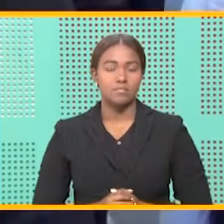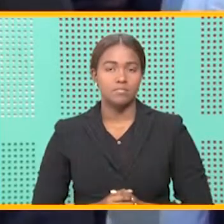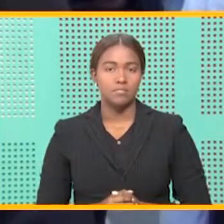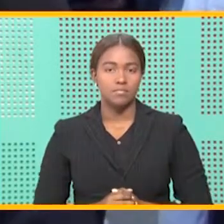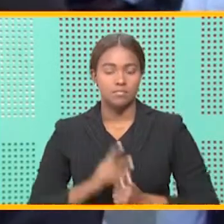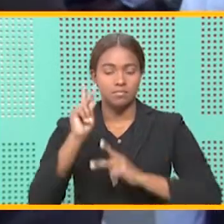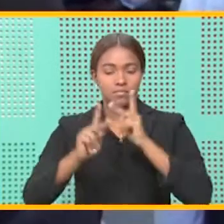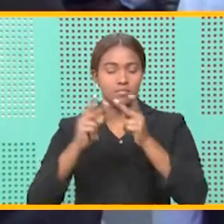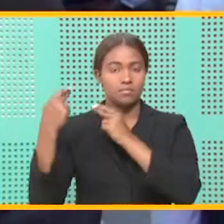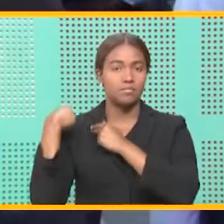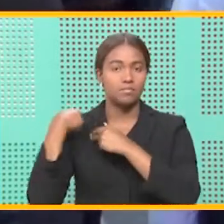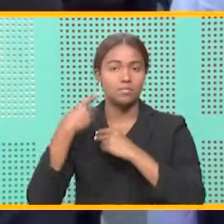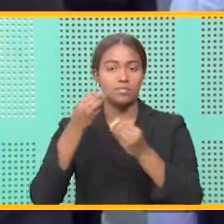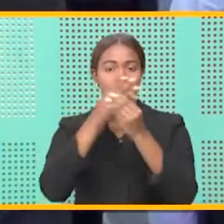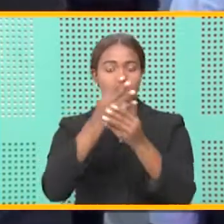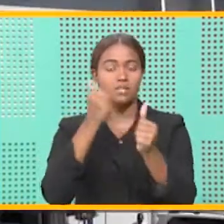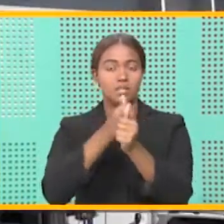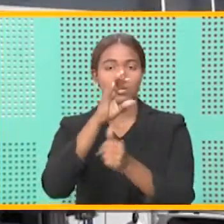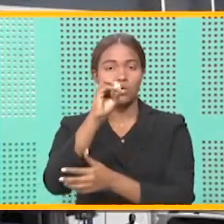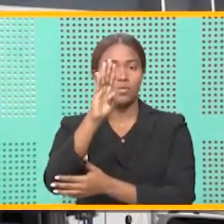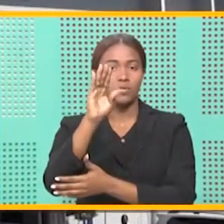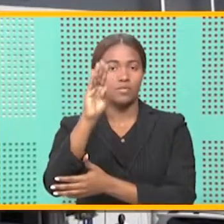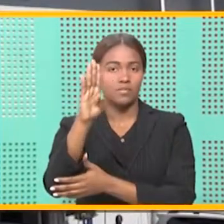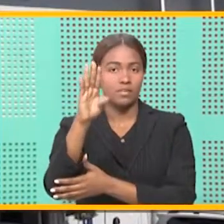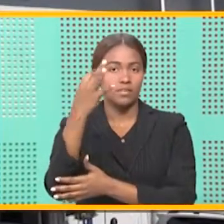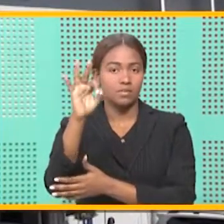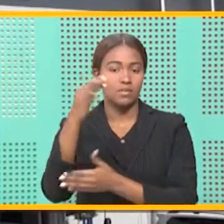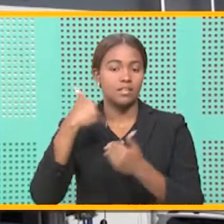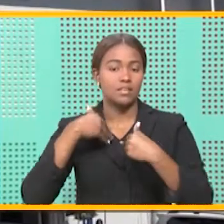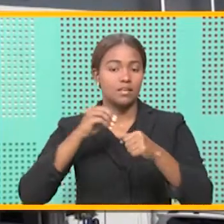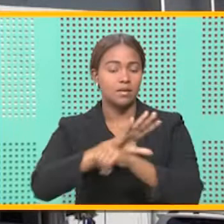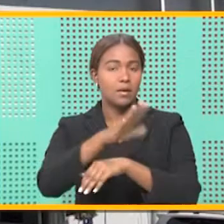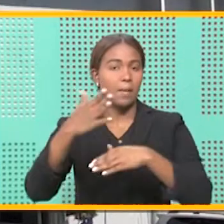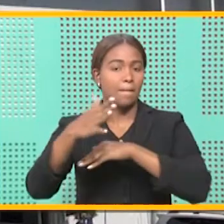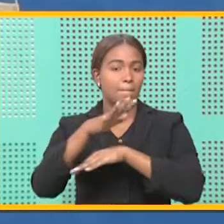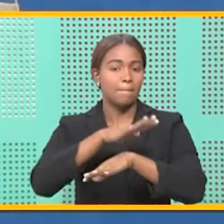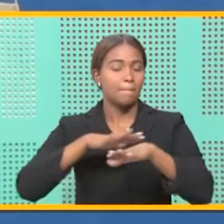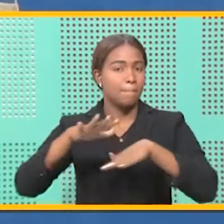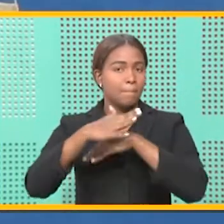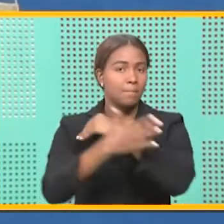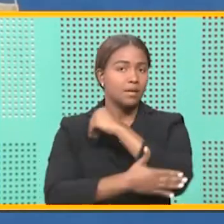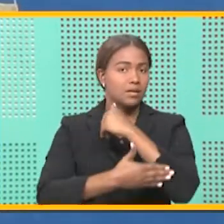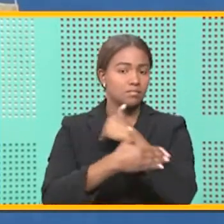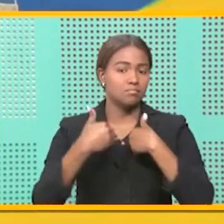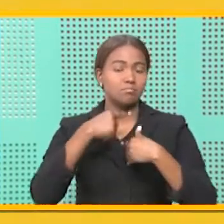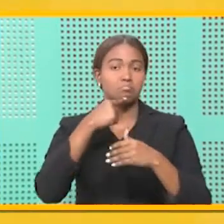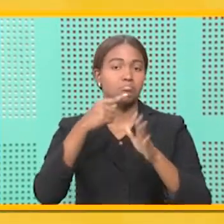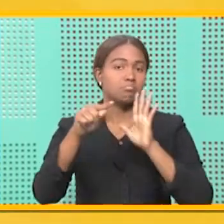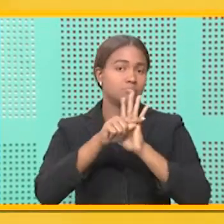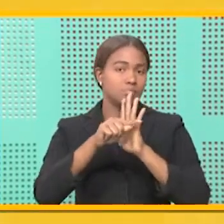autoridades confirman que el COVID-19 no circula en el país. Belga y otros siete dan negativo.